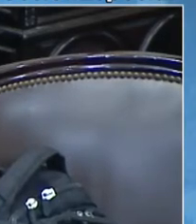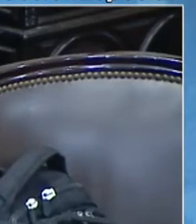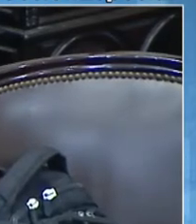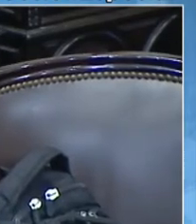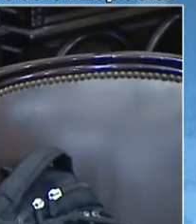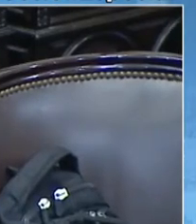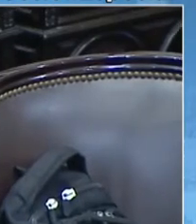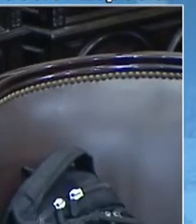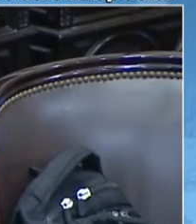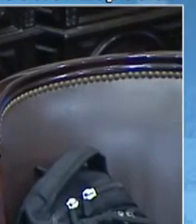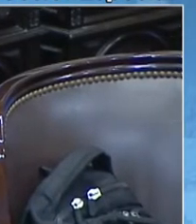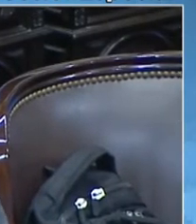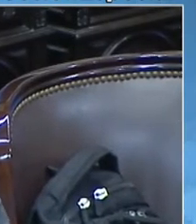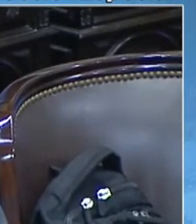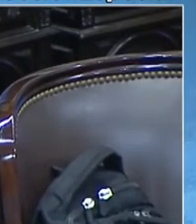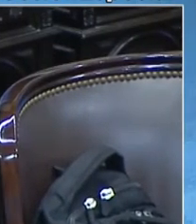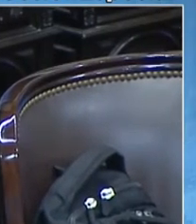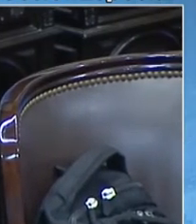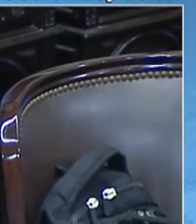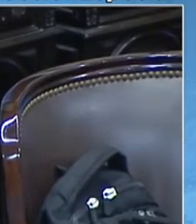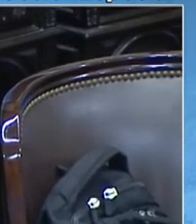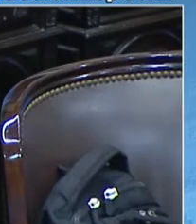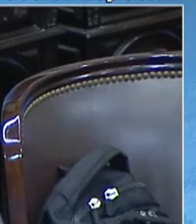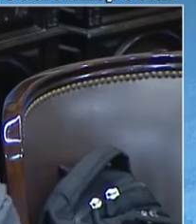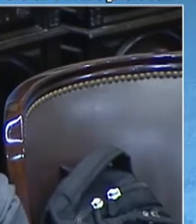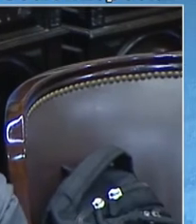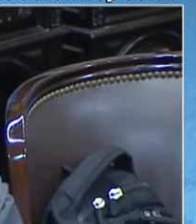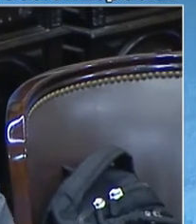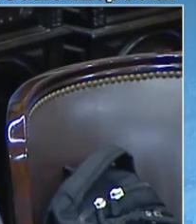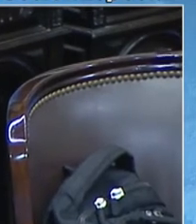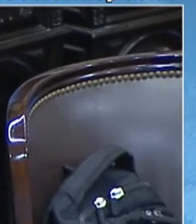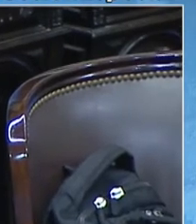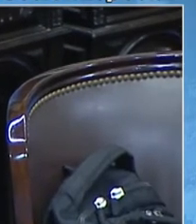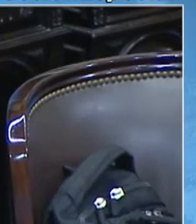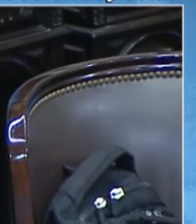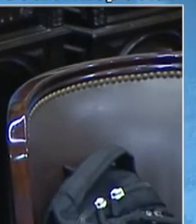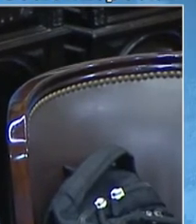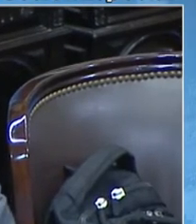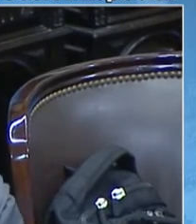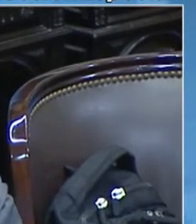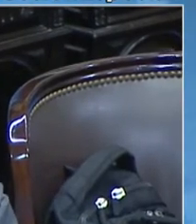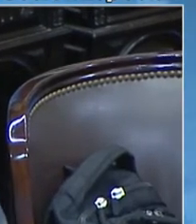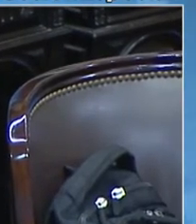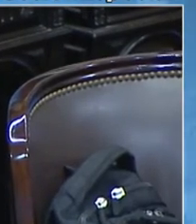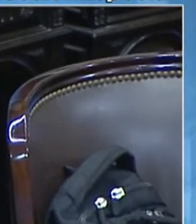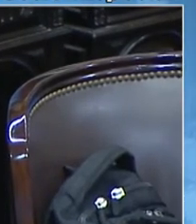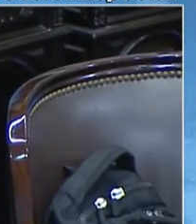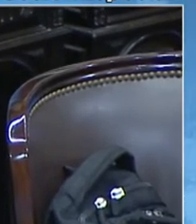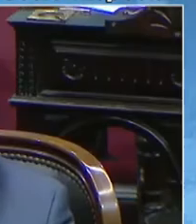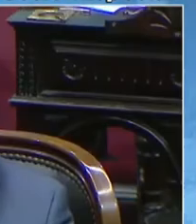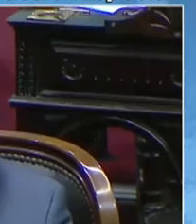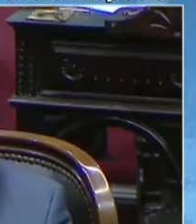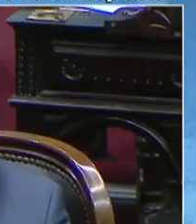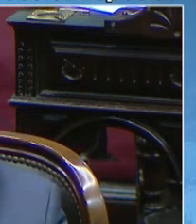a una mujer a planificar un aborto que acabe con una vida por nacer pueden ser múltiples, por